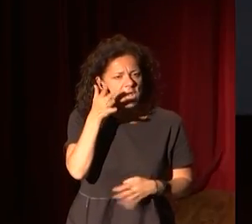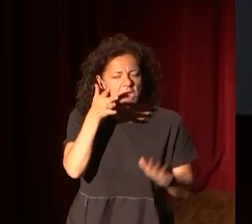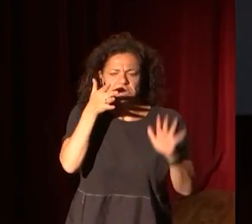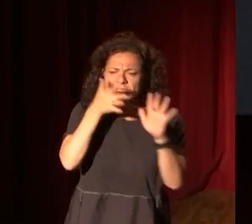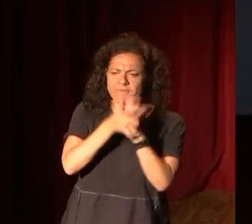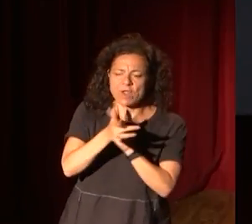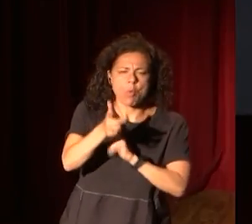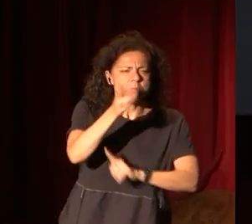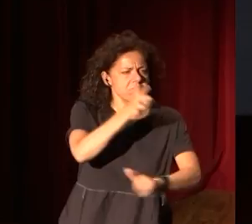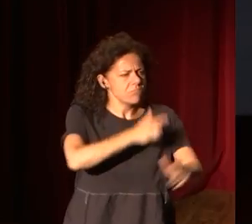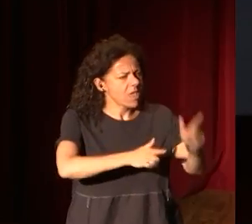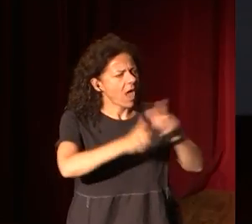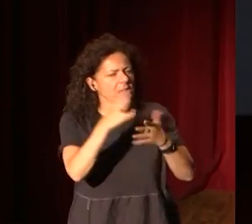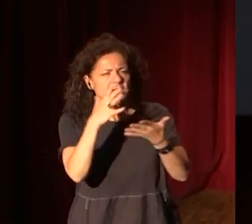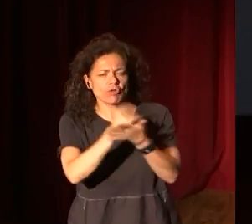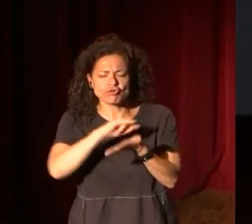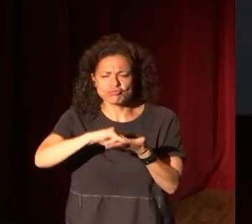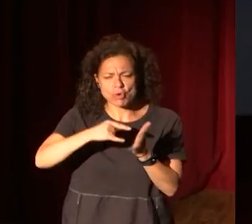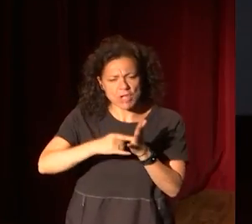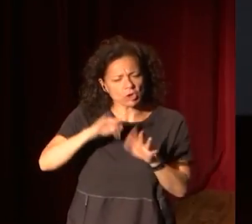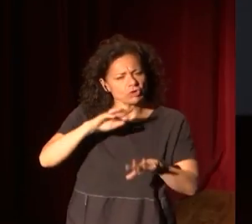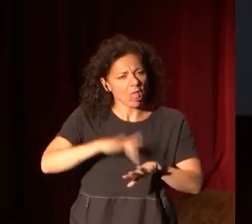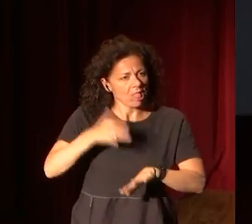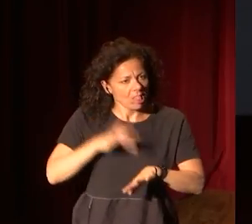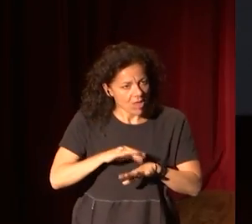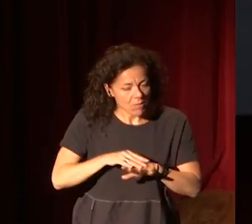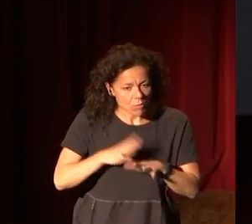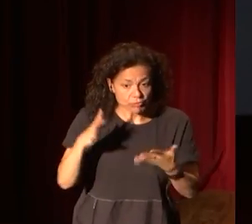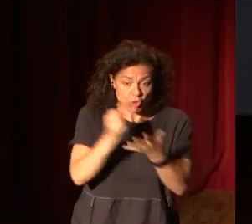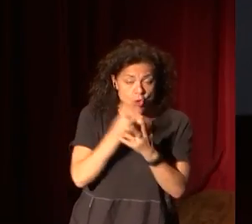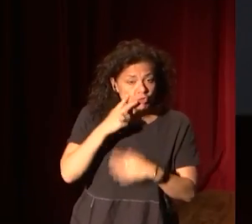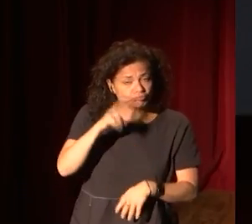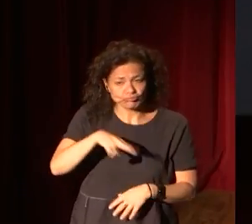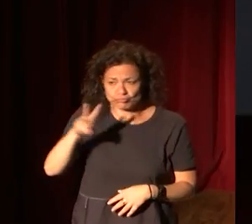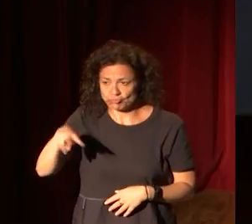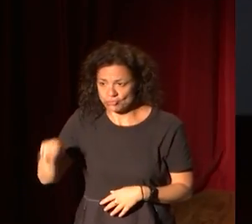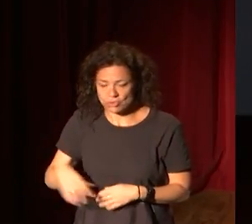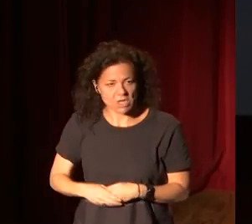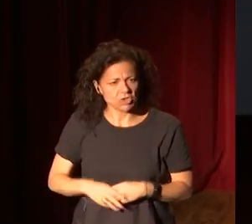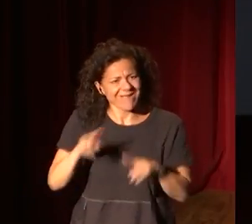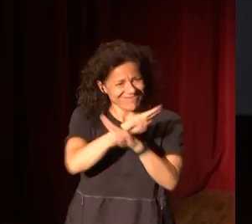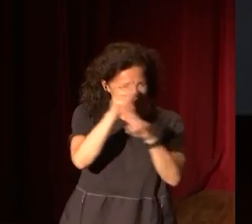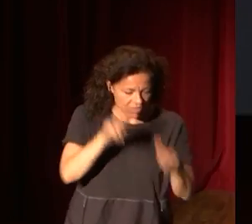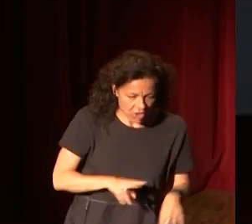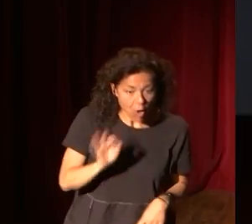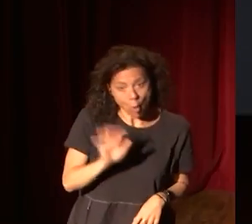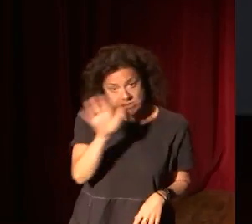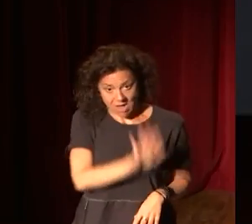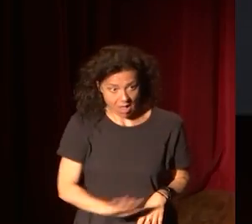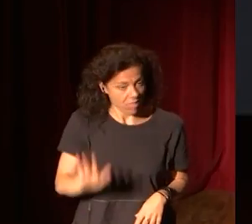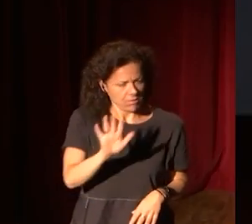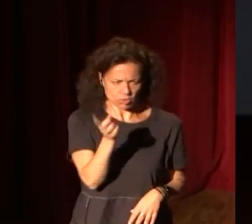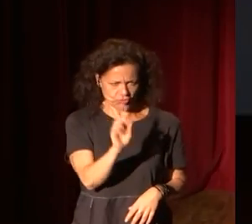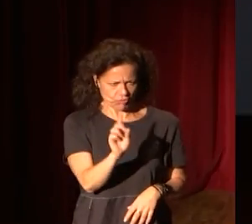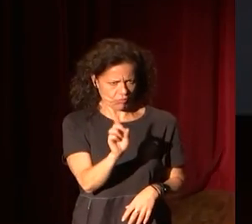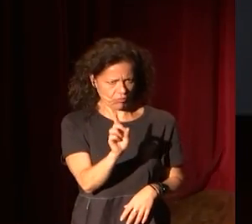por todos los grandes proyectos digitales y tecnológicos a lo largo de los museos internacionales y nacionales. No,